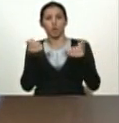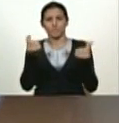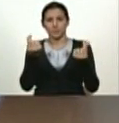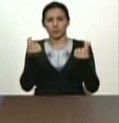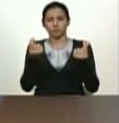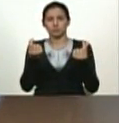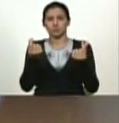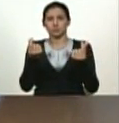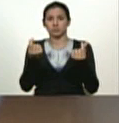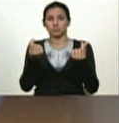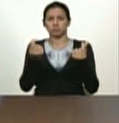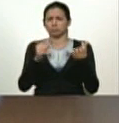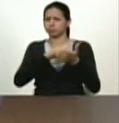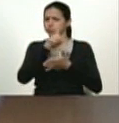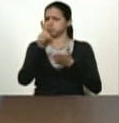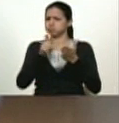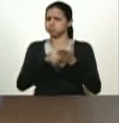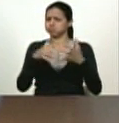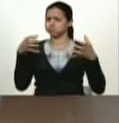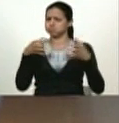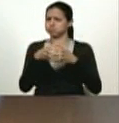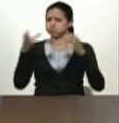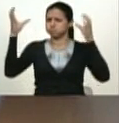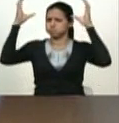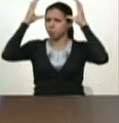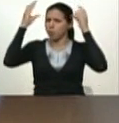muy integrado muy preparado